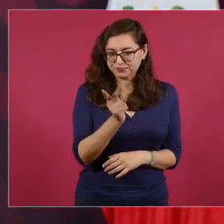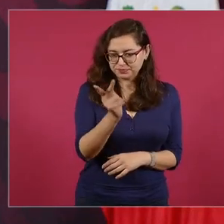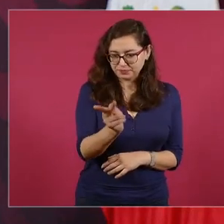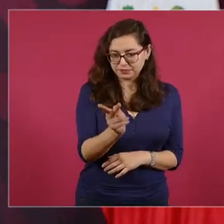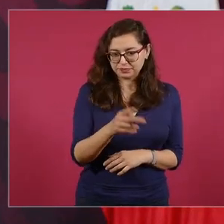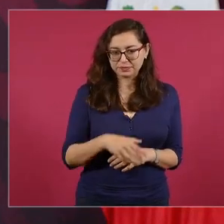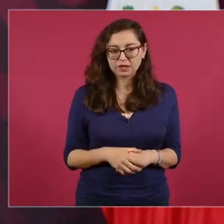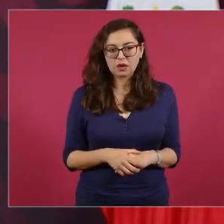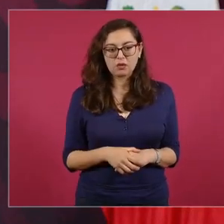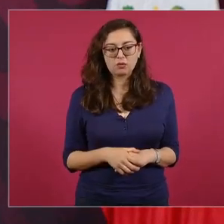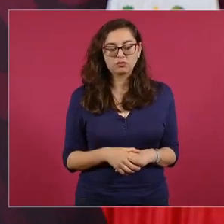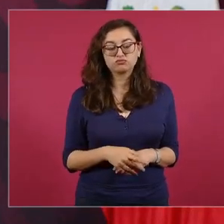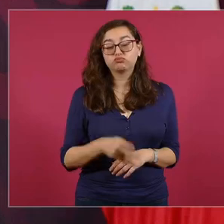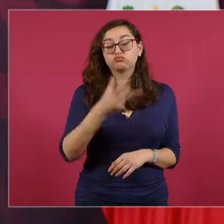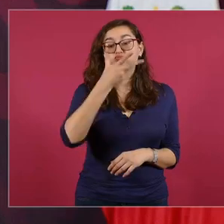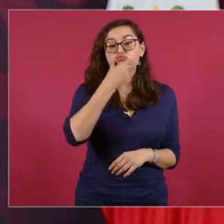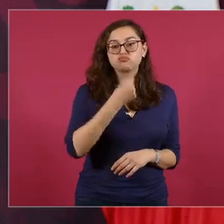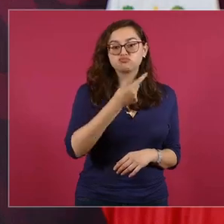que dice